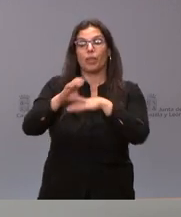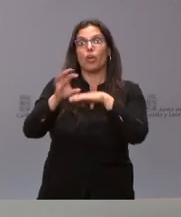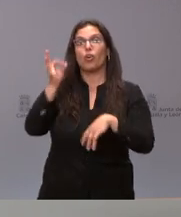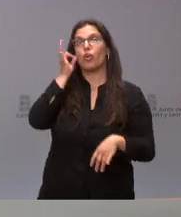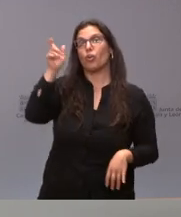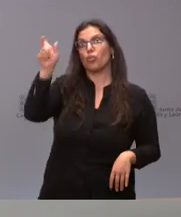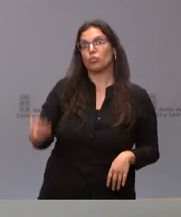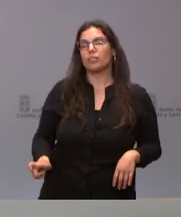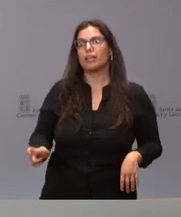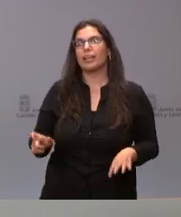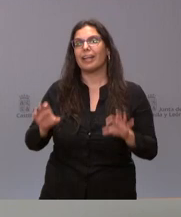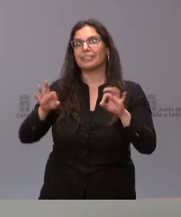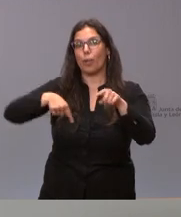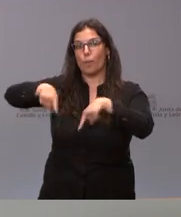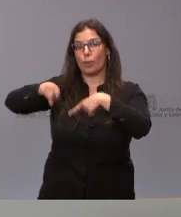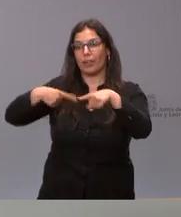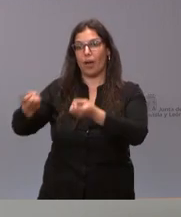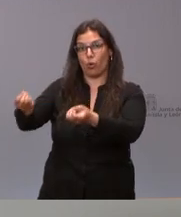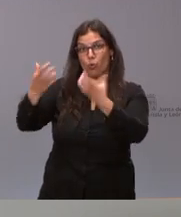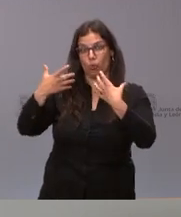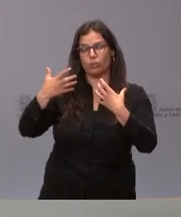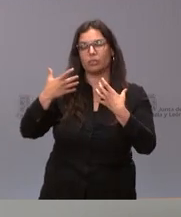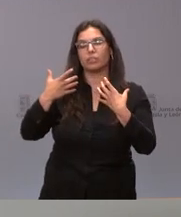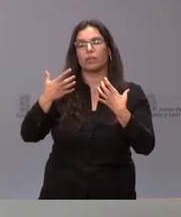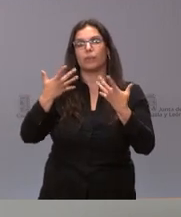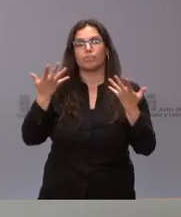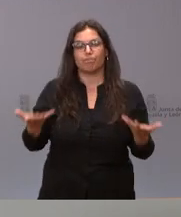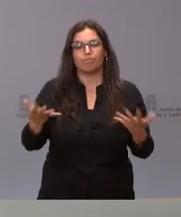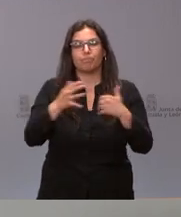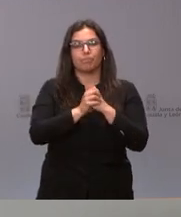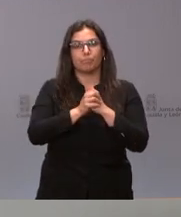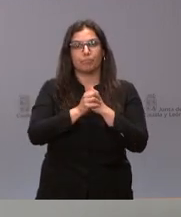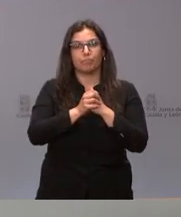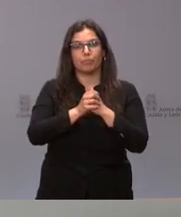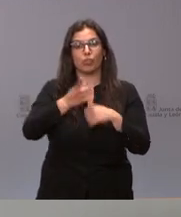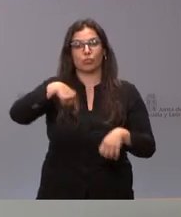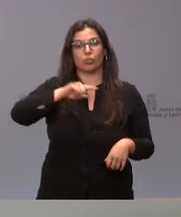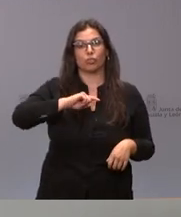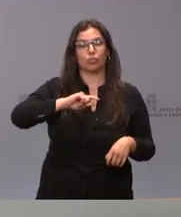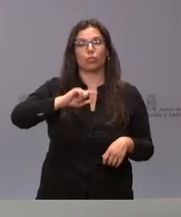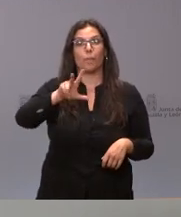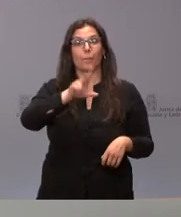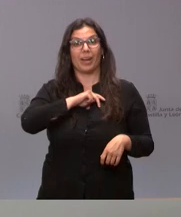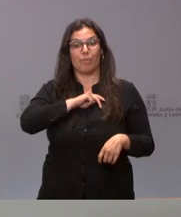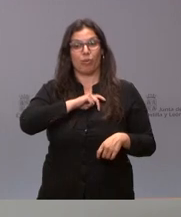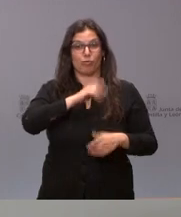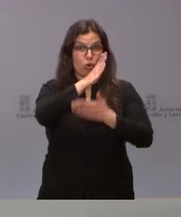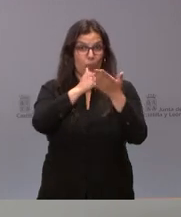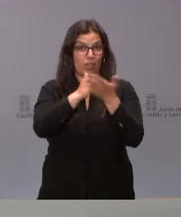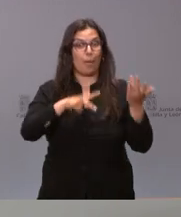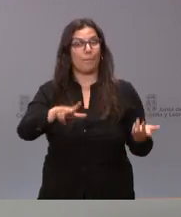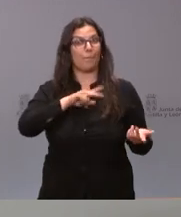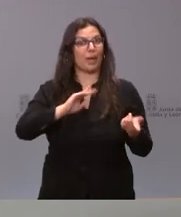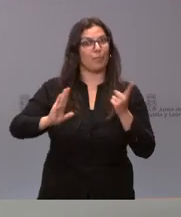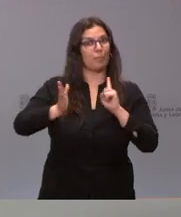de Movilidad el hecho de que hemos sido galardonados, nuestra comunidad autónoma,